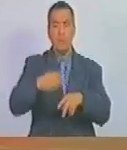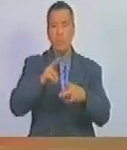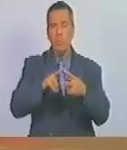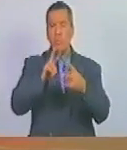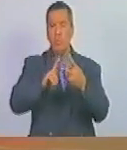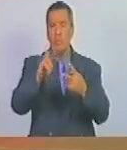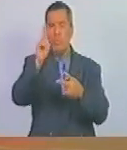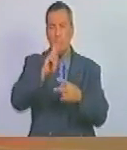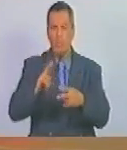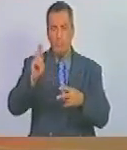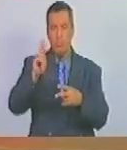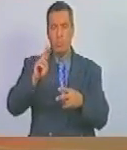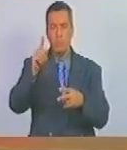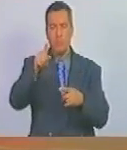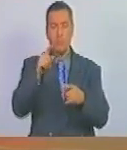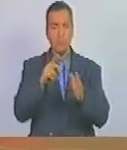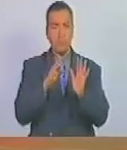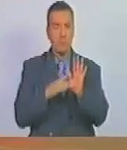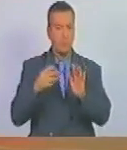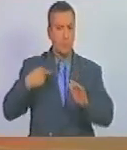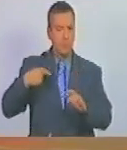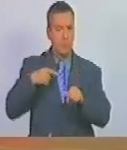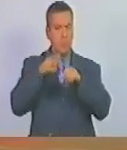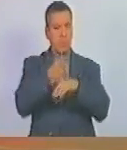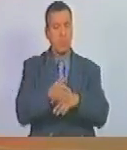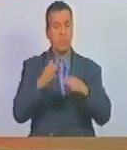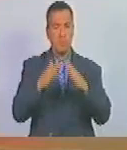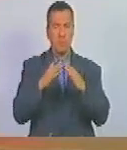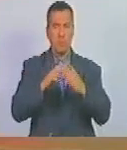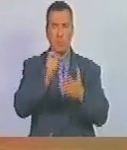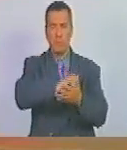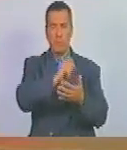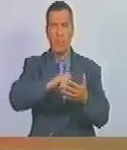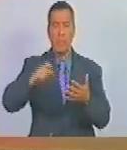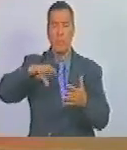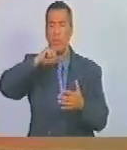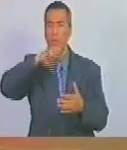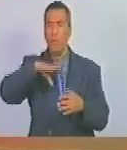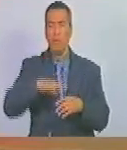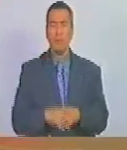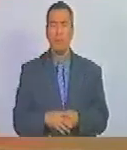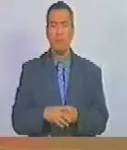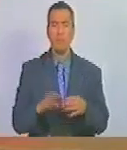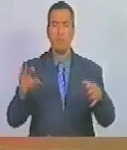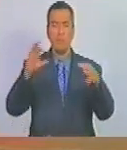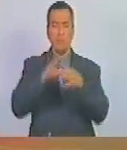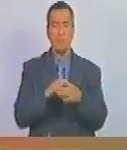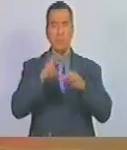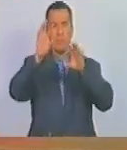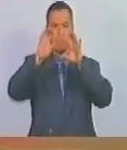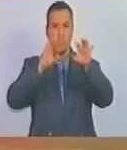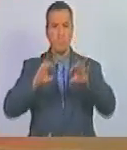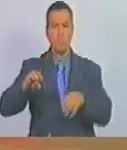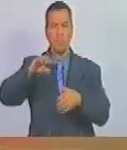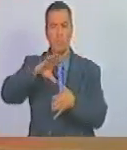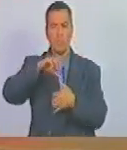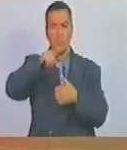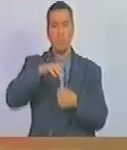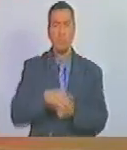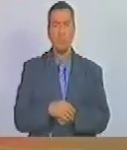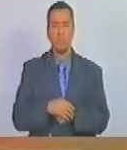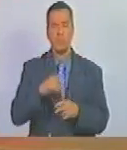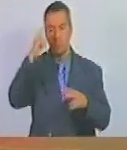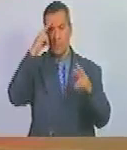república, se exilia en Jamaica donde redacta el documento histórico de la unidad de los países americanos,